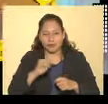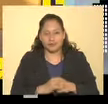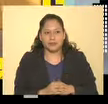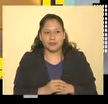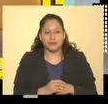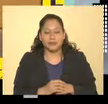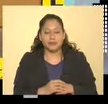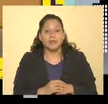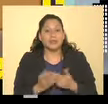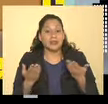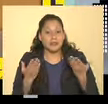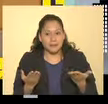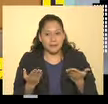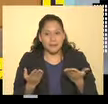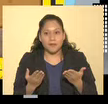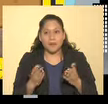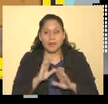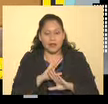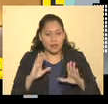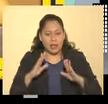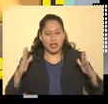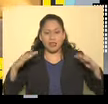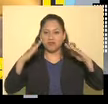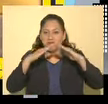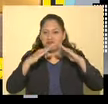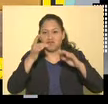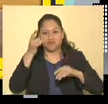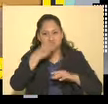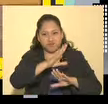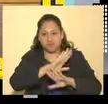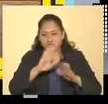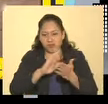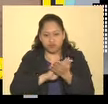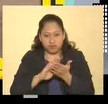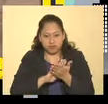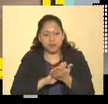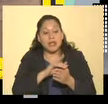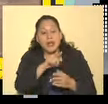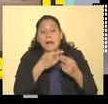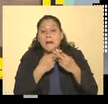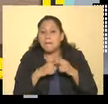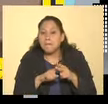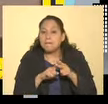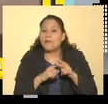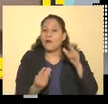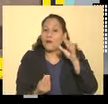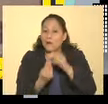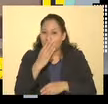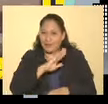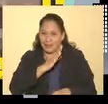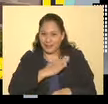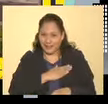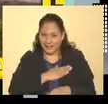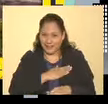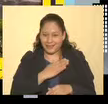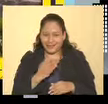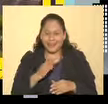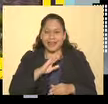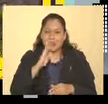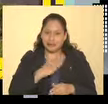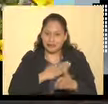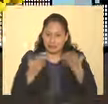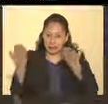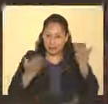Y bueno, al caer Tenochtitlipoca y comenzar a erigirse la Nueva España, pues llega